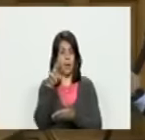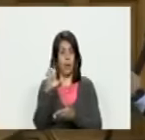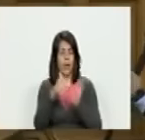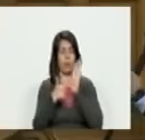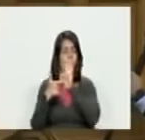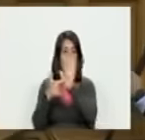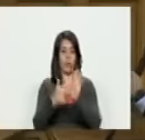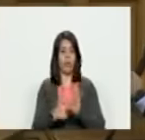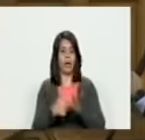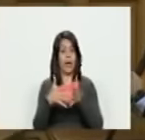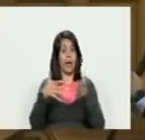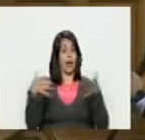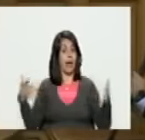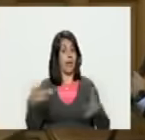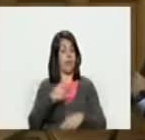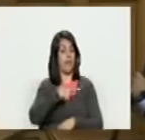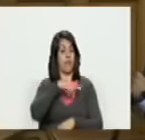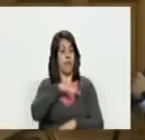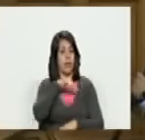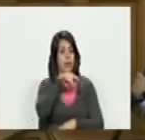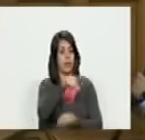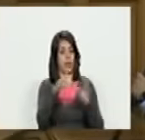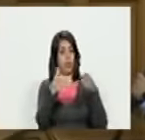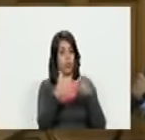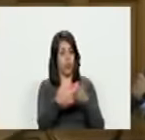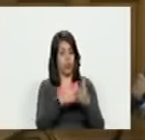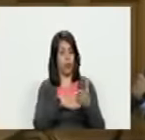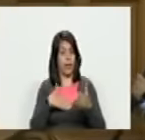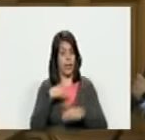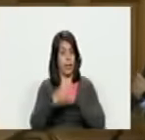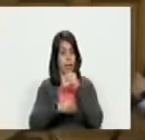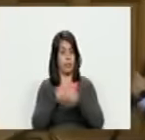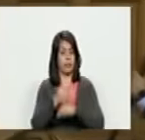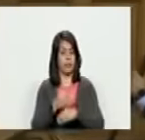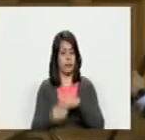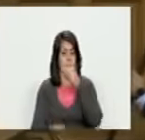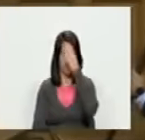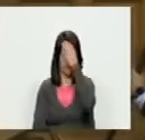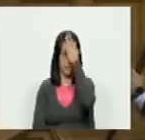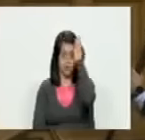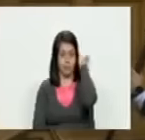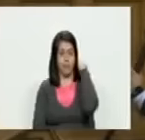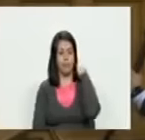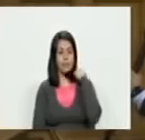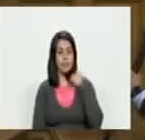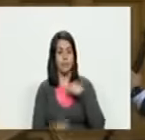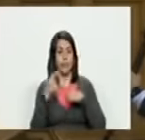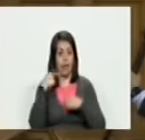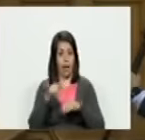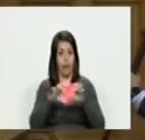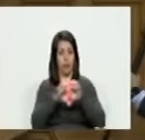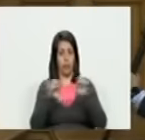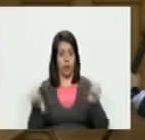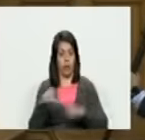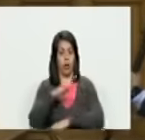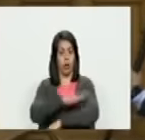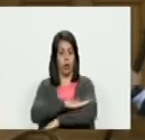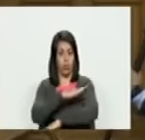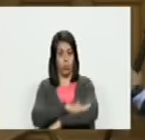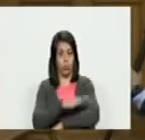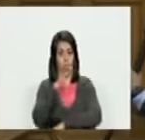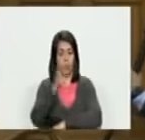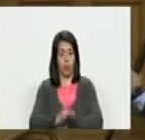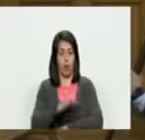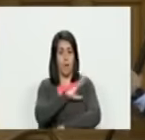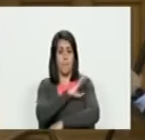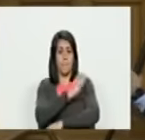demostrar el tamaño de la farsa que se intentó perpetrar aquí hay decencia aquí hay moral y aquí